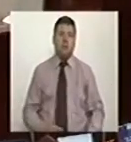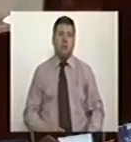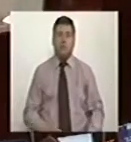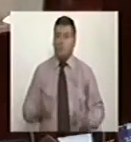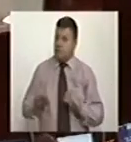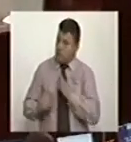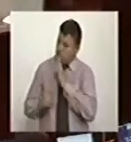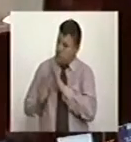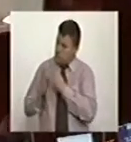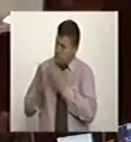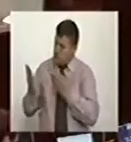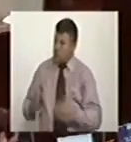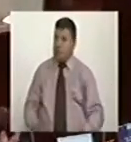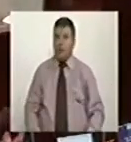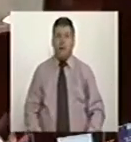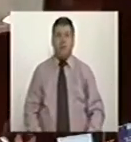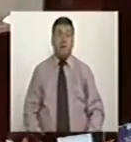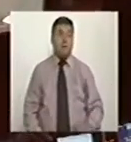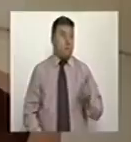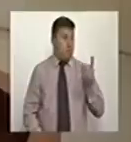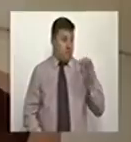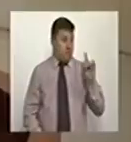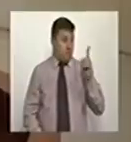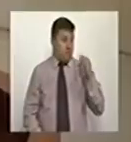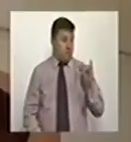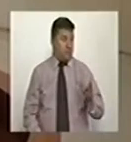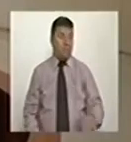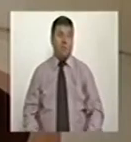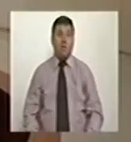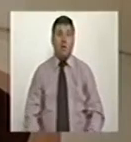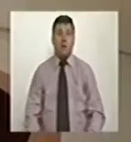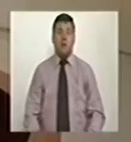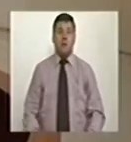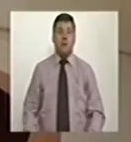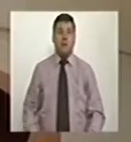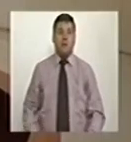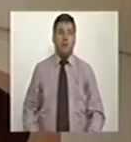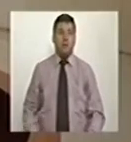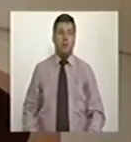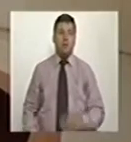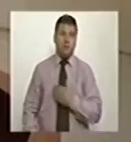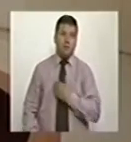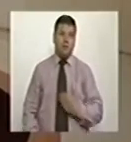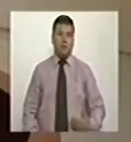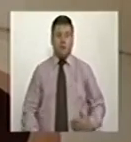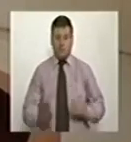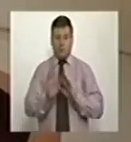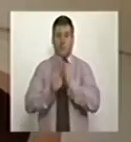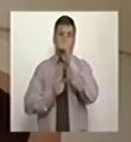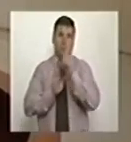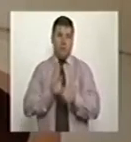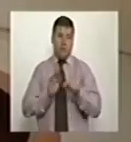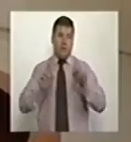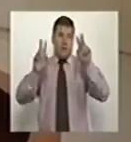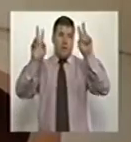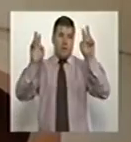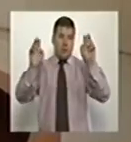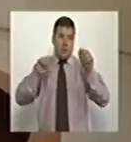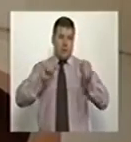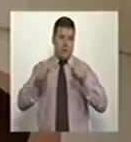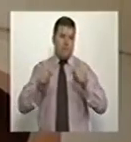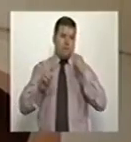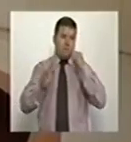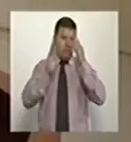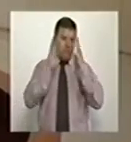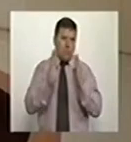Termine, senador. Y ya para terminar, presidente. En este tema, pues vamos